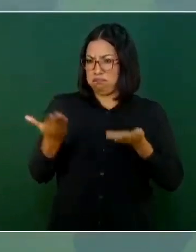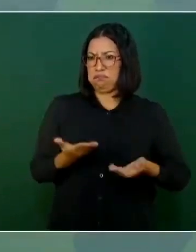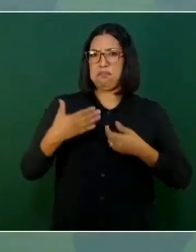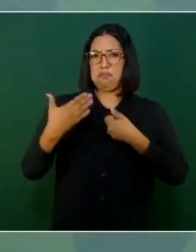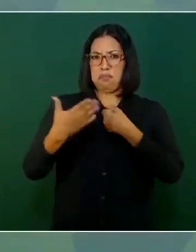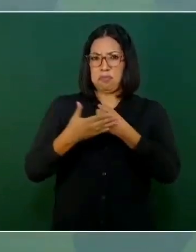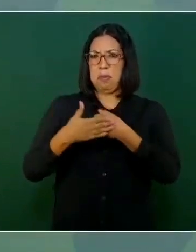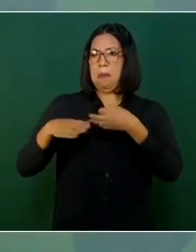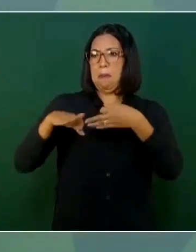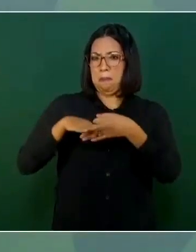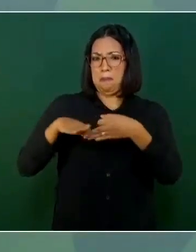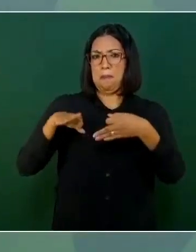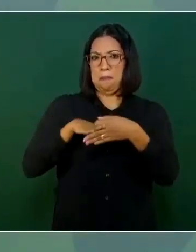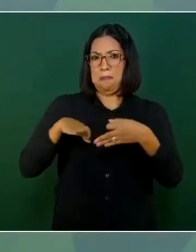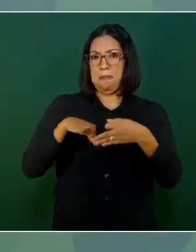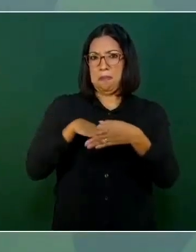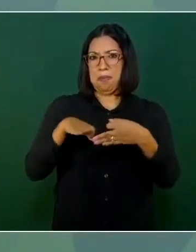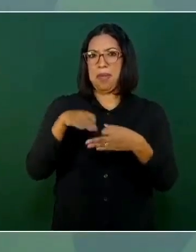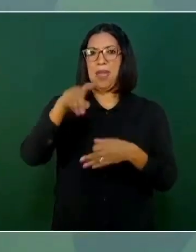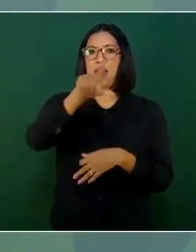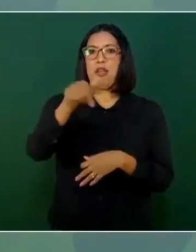venir a decir, oiga, ¿no han empezado?